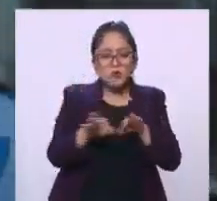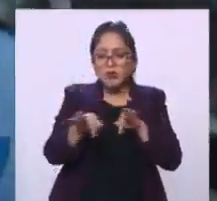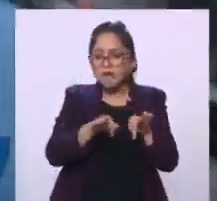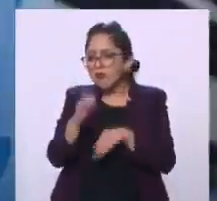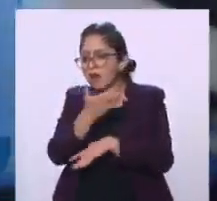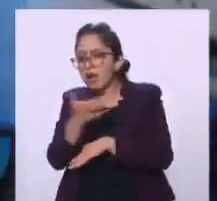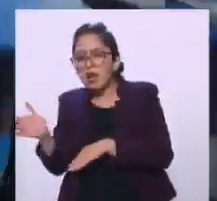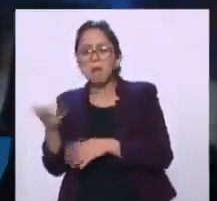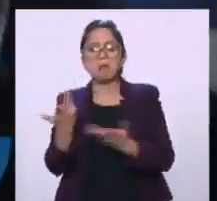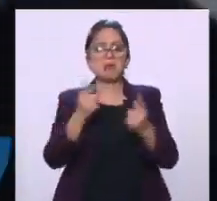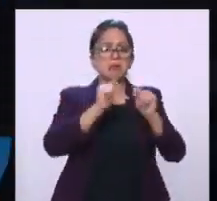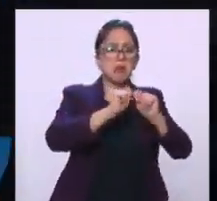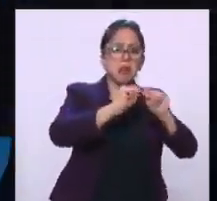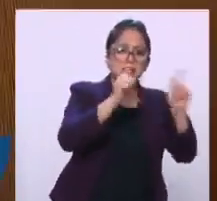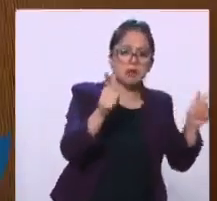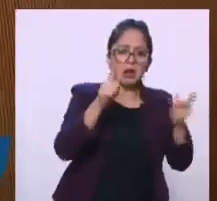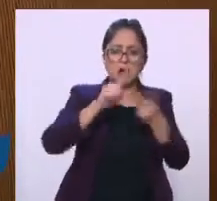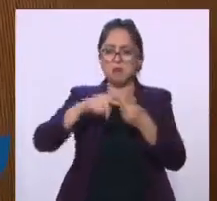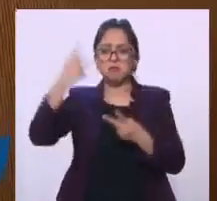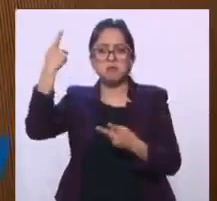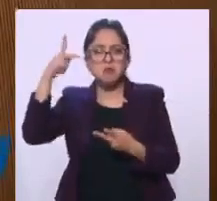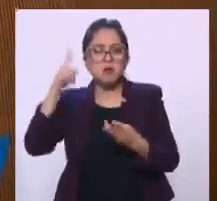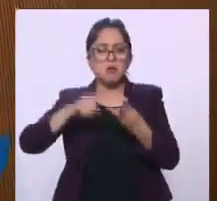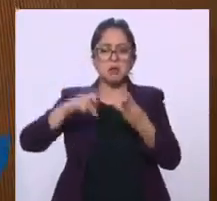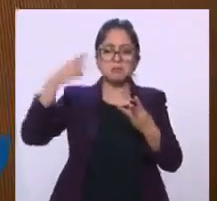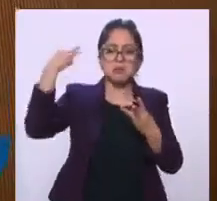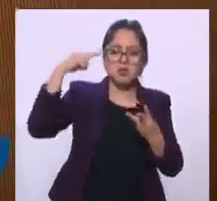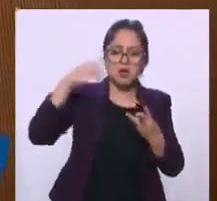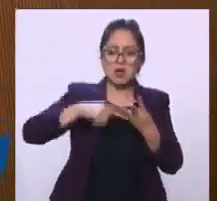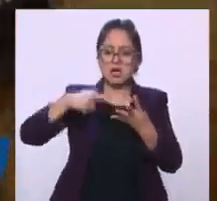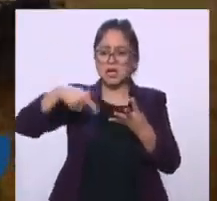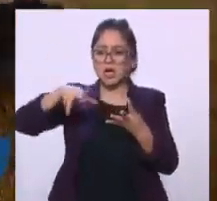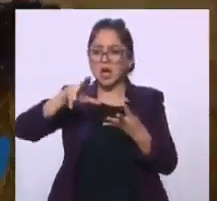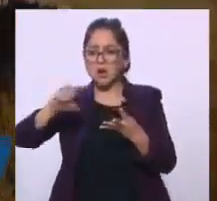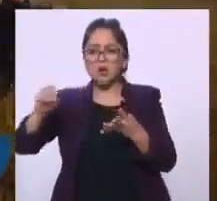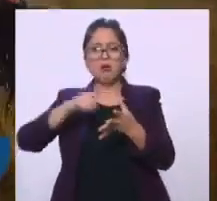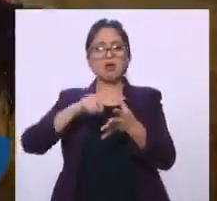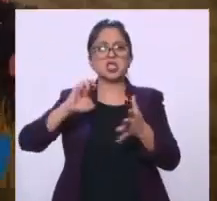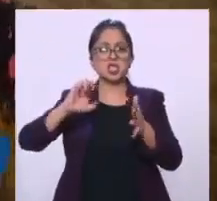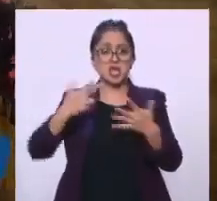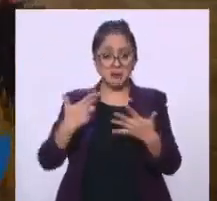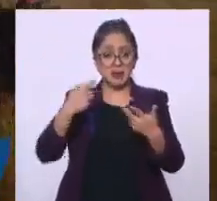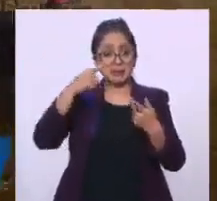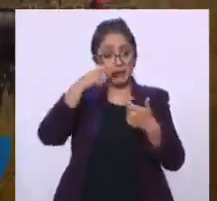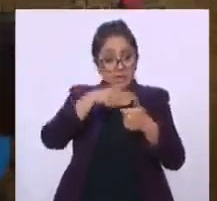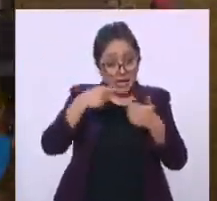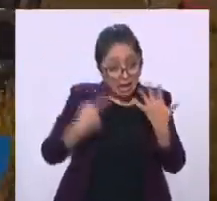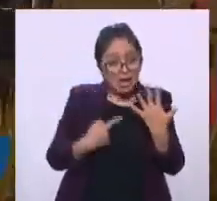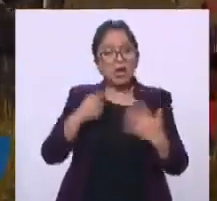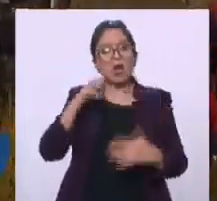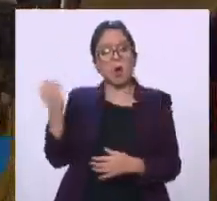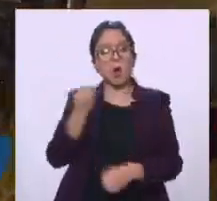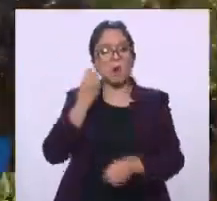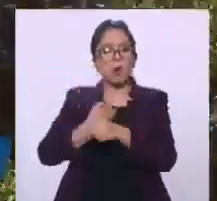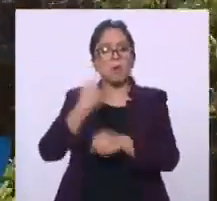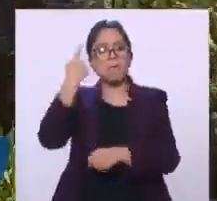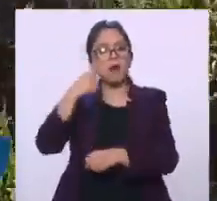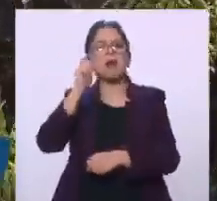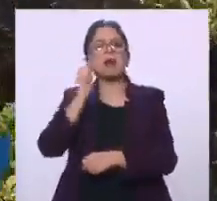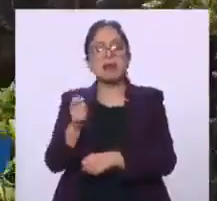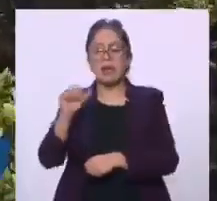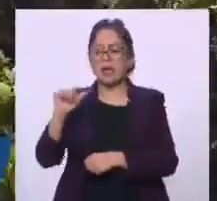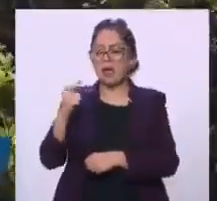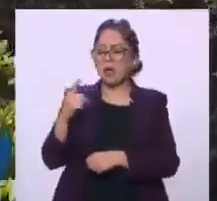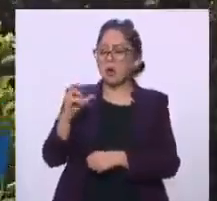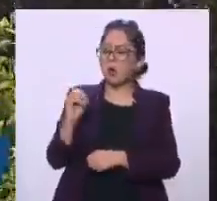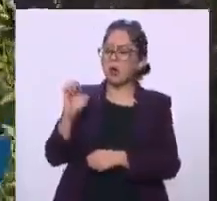en Tlaxcala, en Puebla, en Michoacán, en Quintana Roo y en Chiapas, y esas serían también como las opciones, porque la agroecología